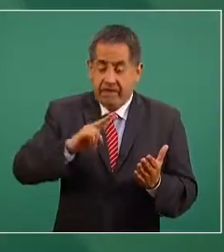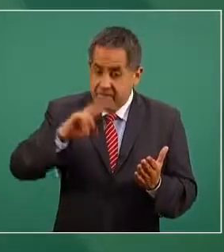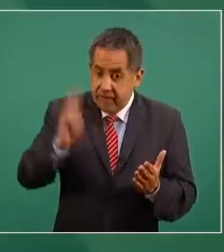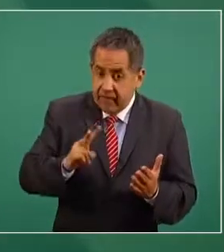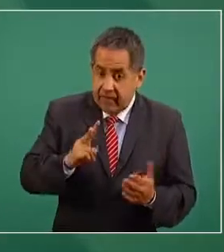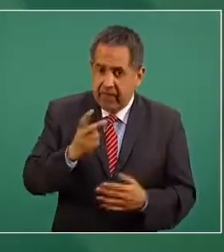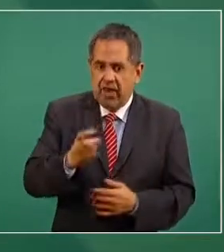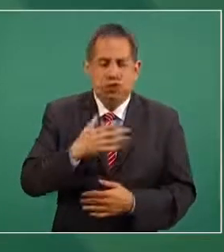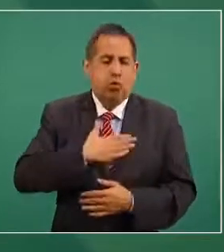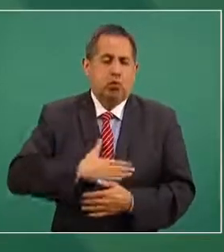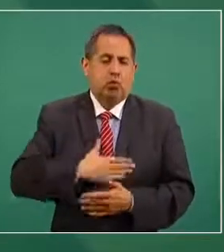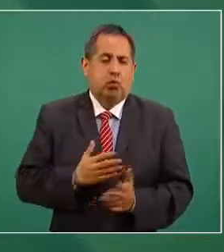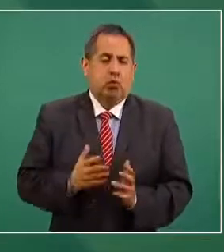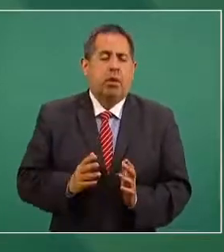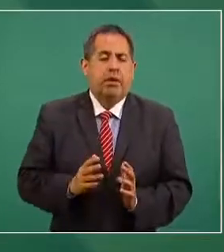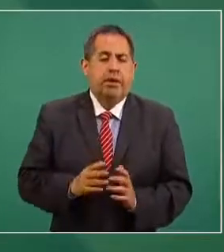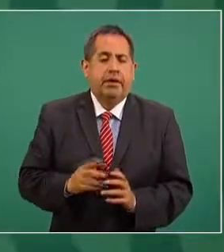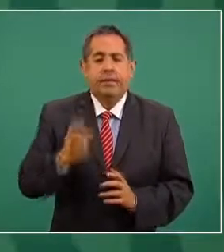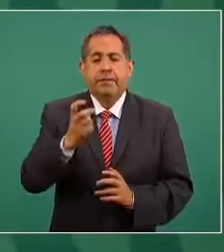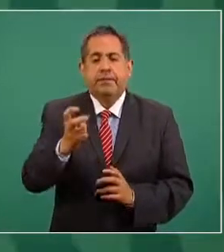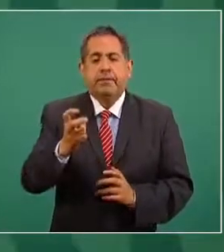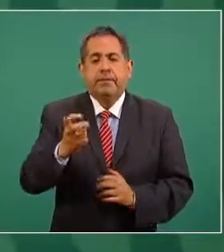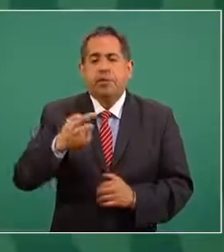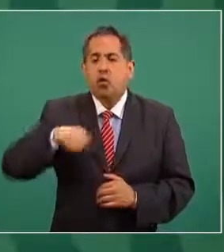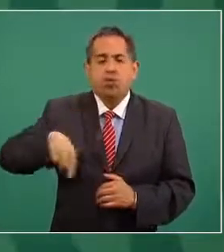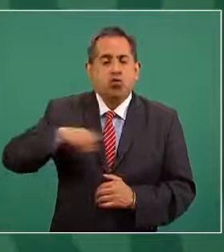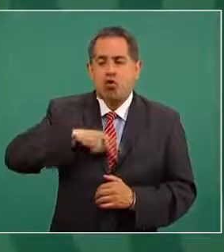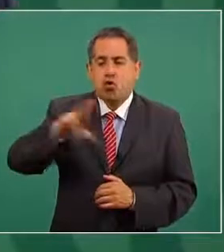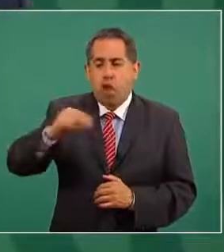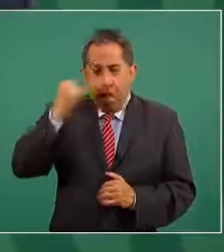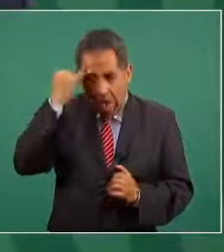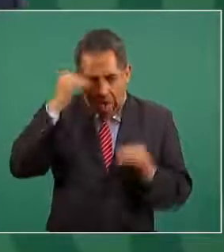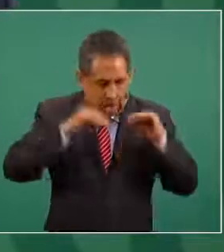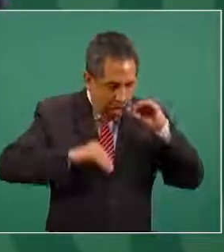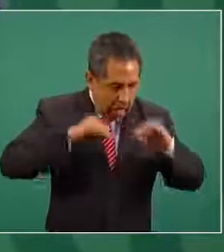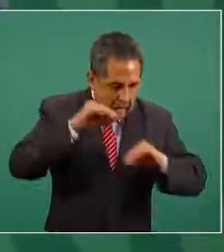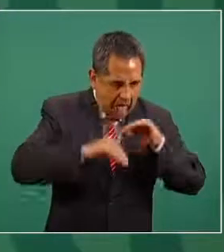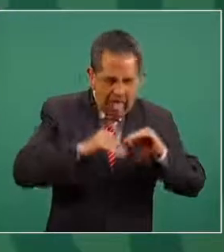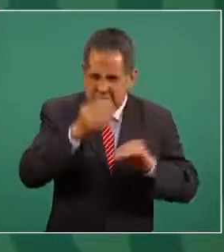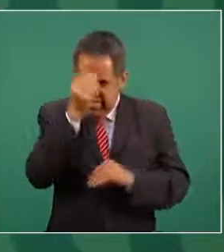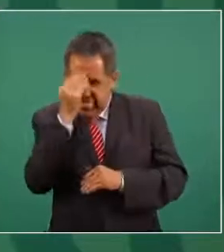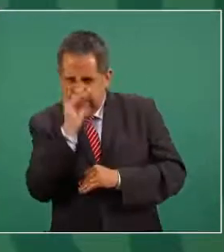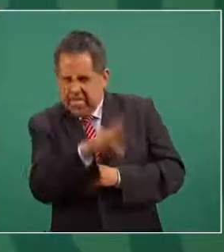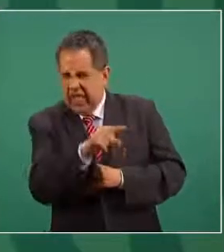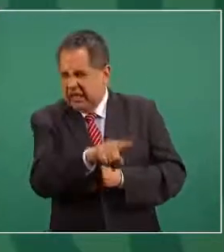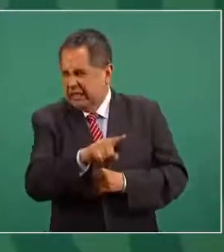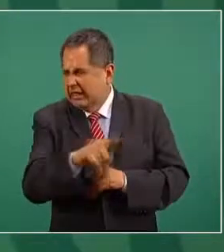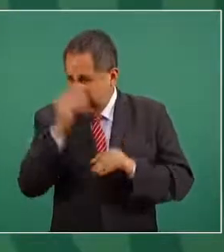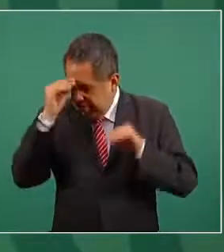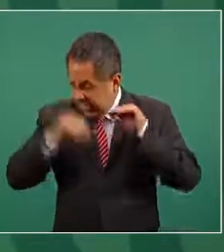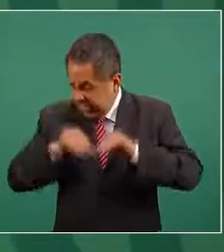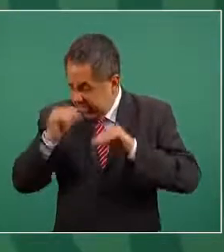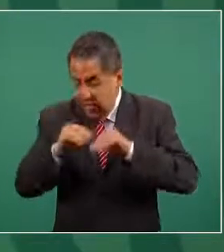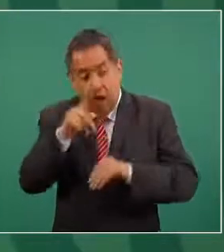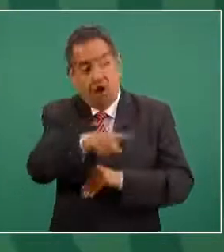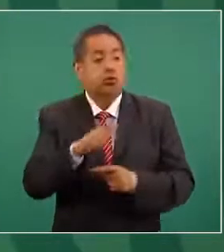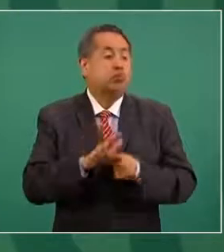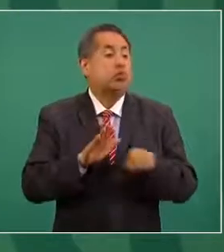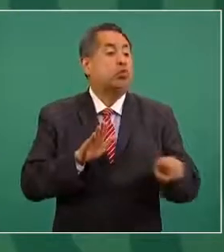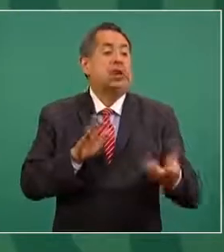entonces no vamos a fabricar nosotros delitos no